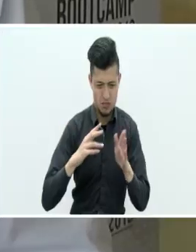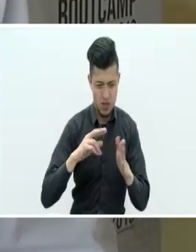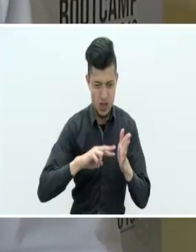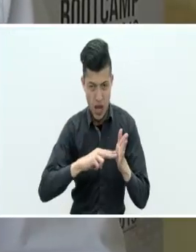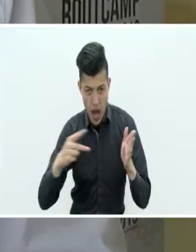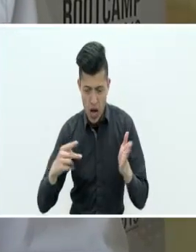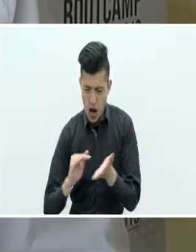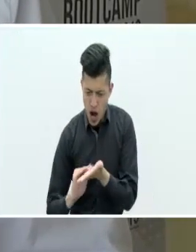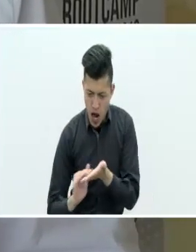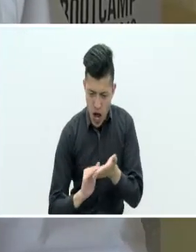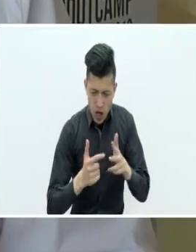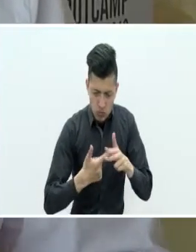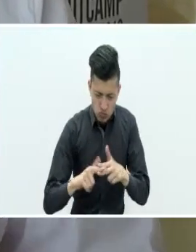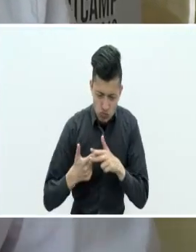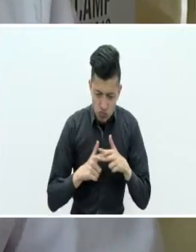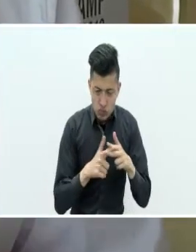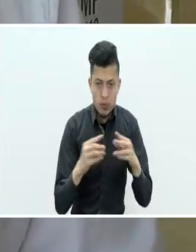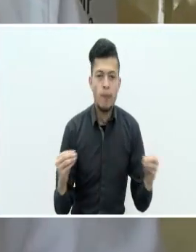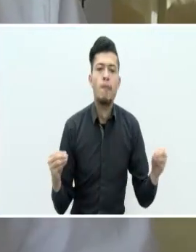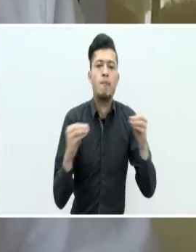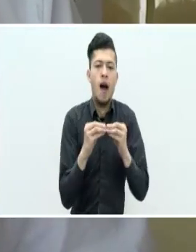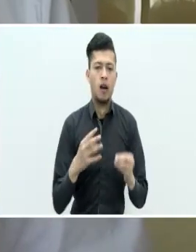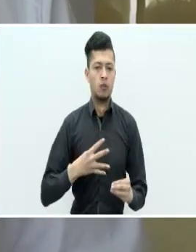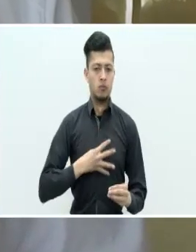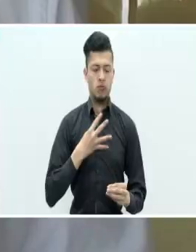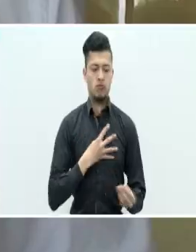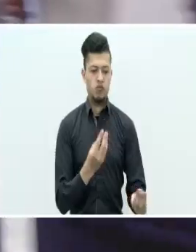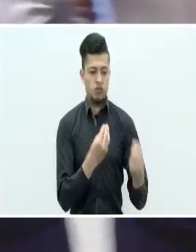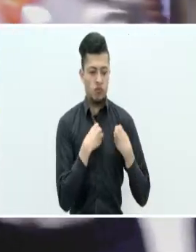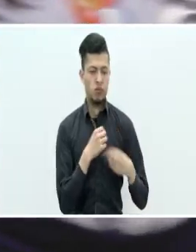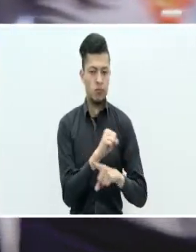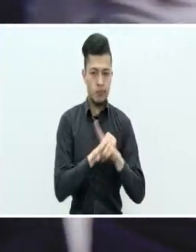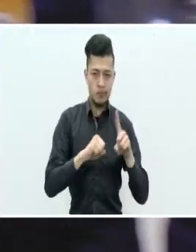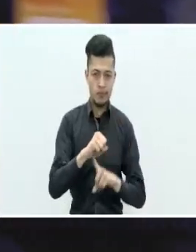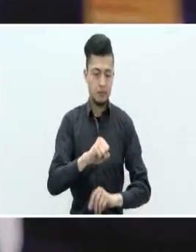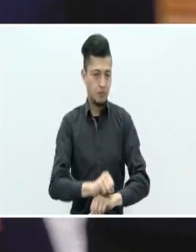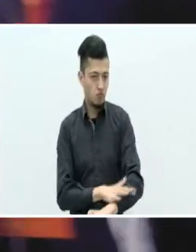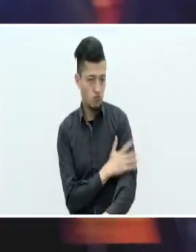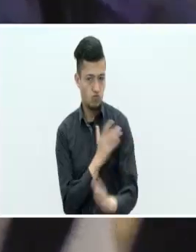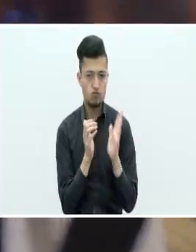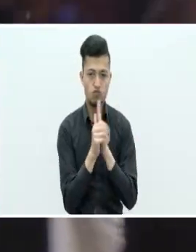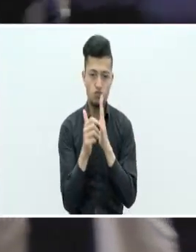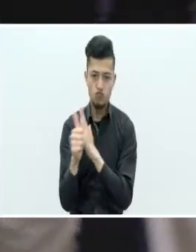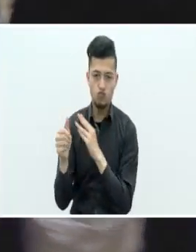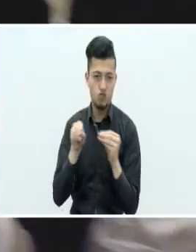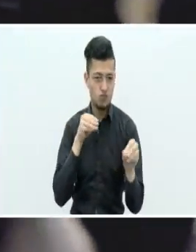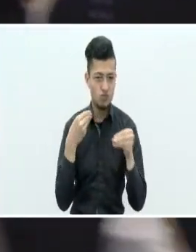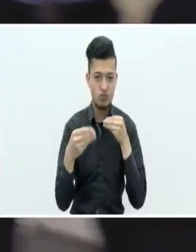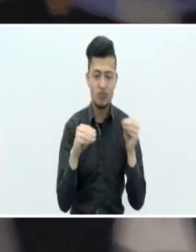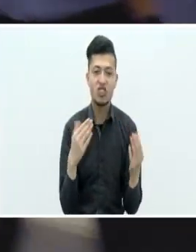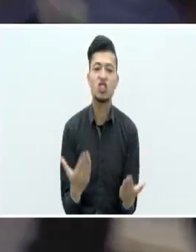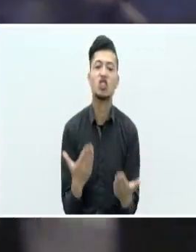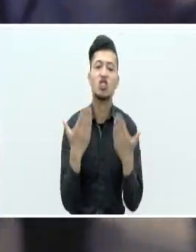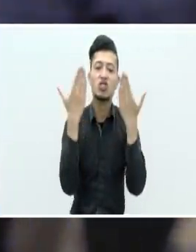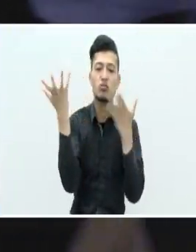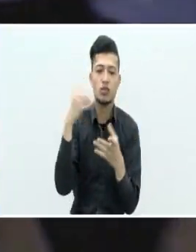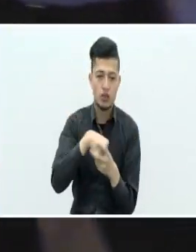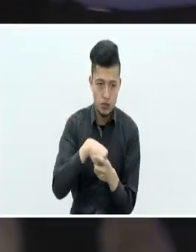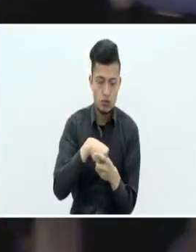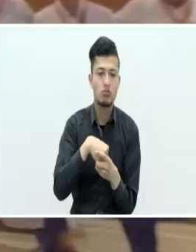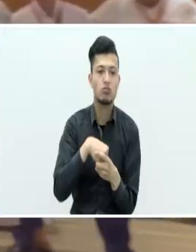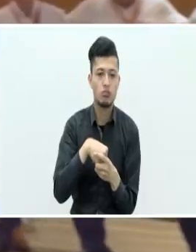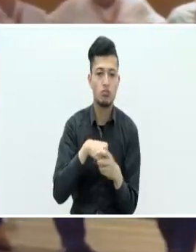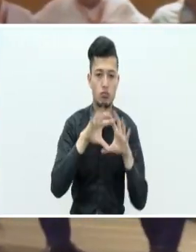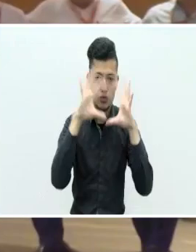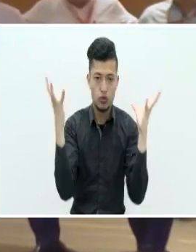aprendices desarrollan esas competencias socioemocionales o habilidades blandas que les sirven para vincularse en el mundo real